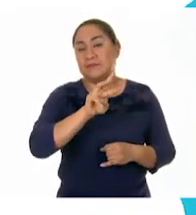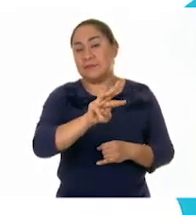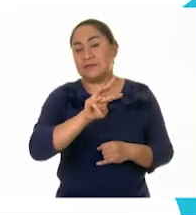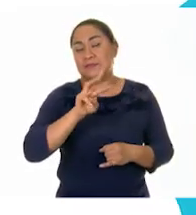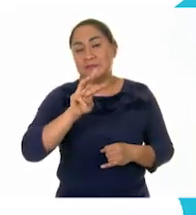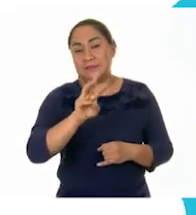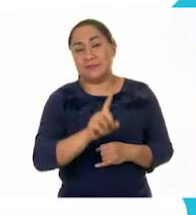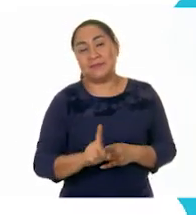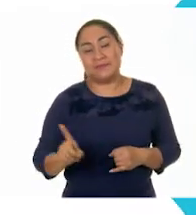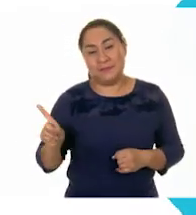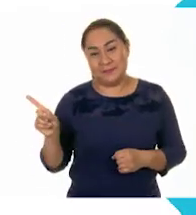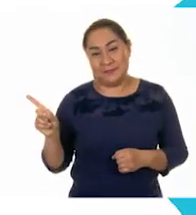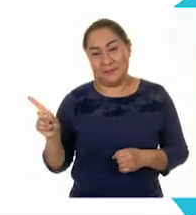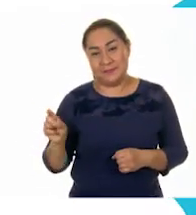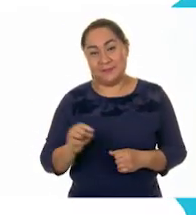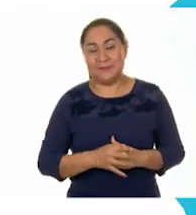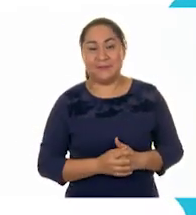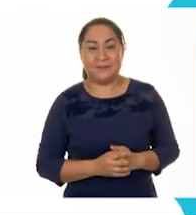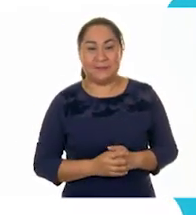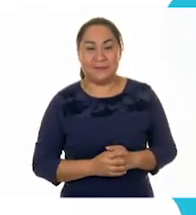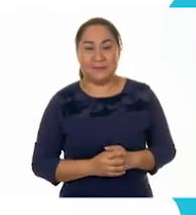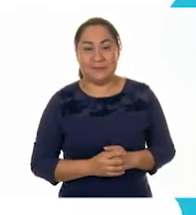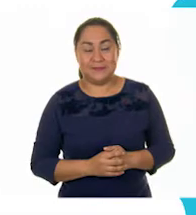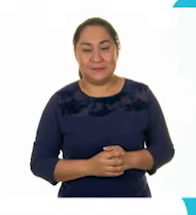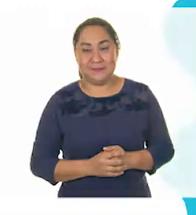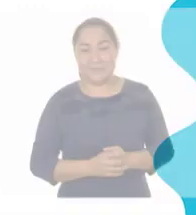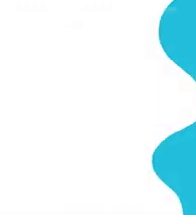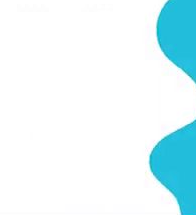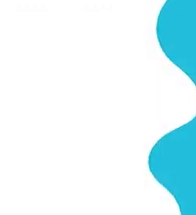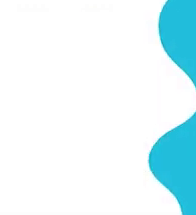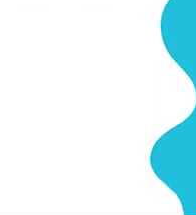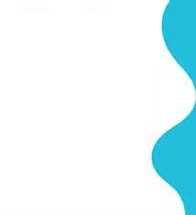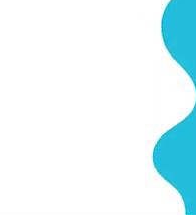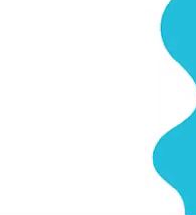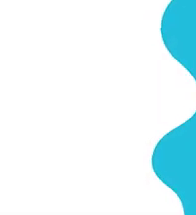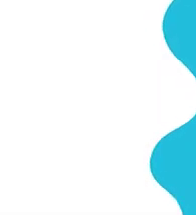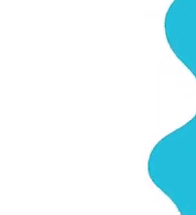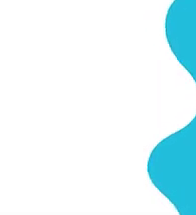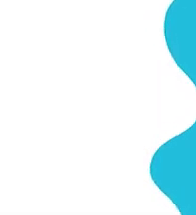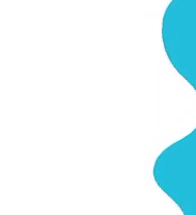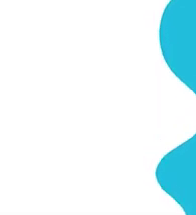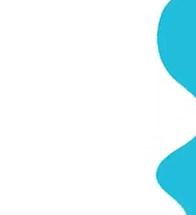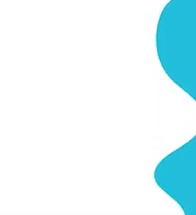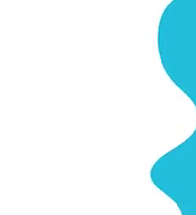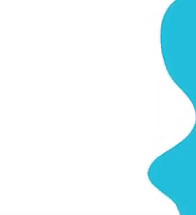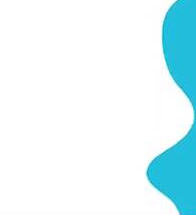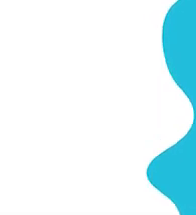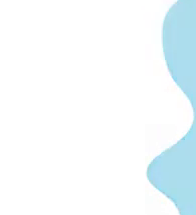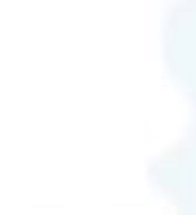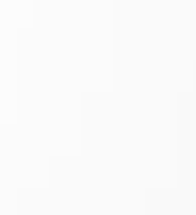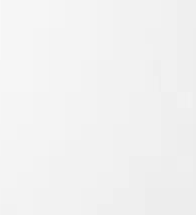Aprende en Casa.sep.gov.mx.